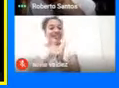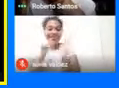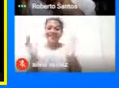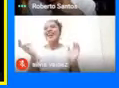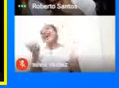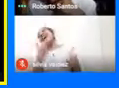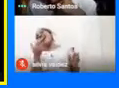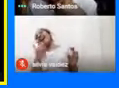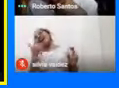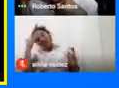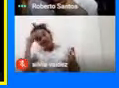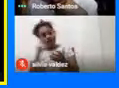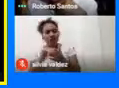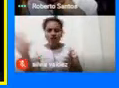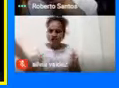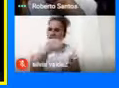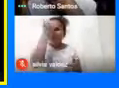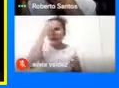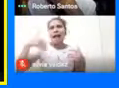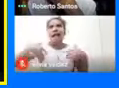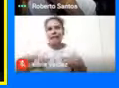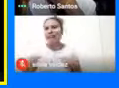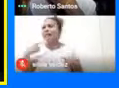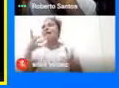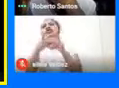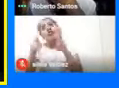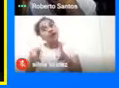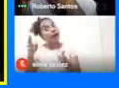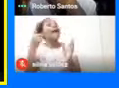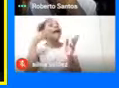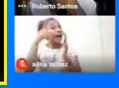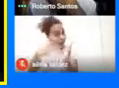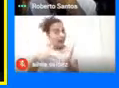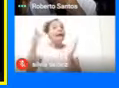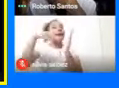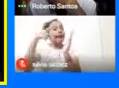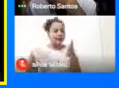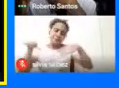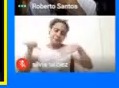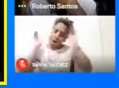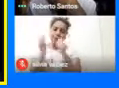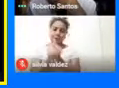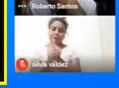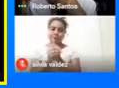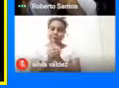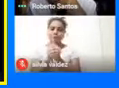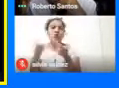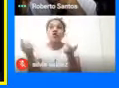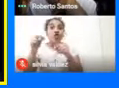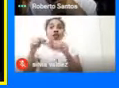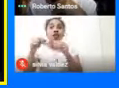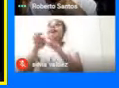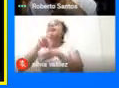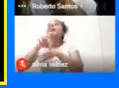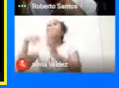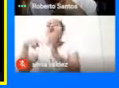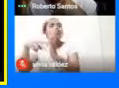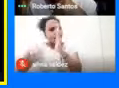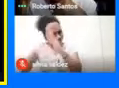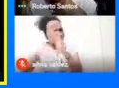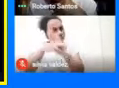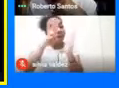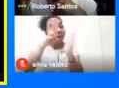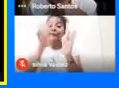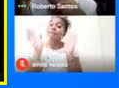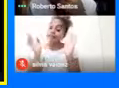Todos los profesores Nos hemos cansado De decirle a nuestros estudiantes Hay que leer Y bueno Uno no deja de leer Eso sí es